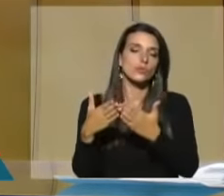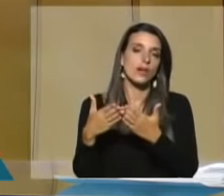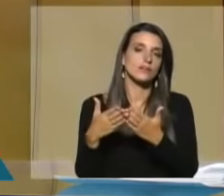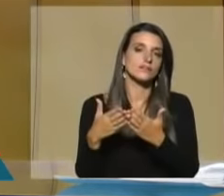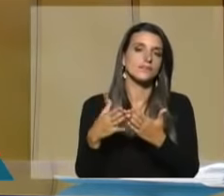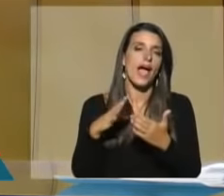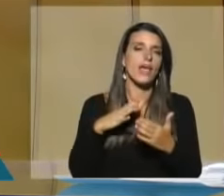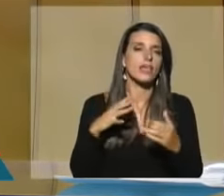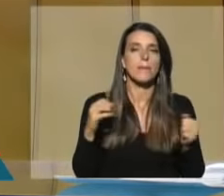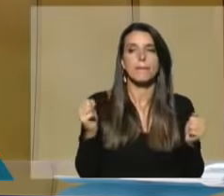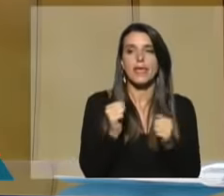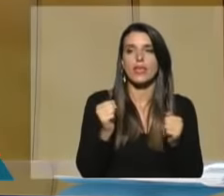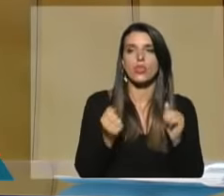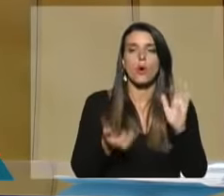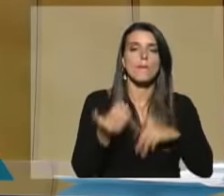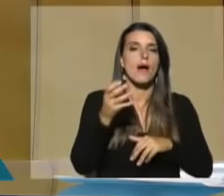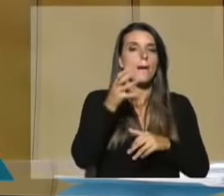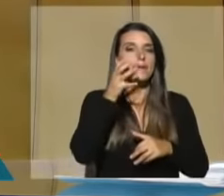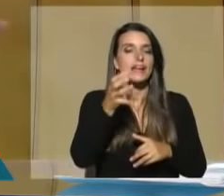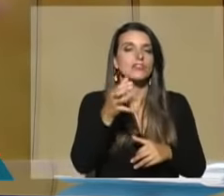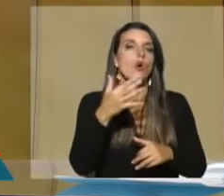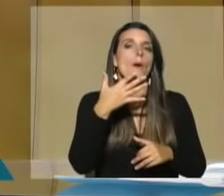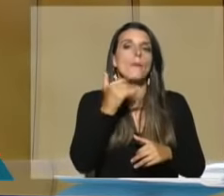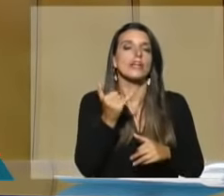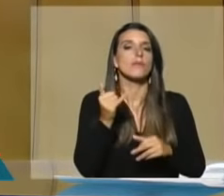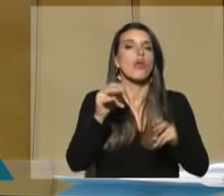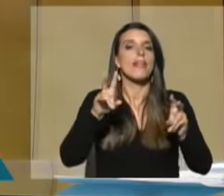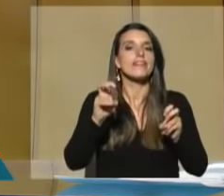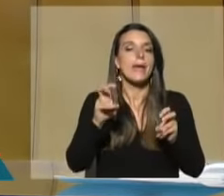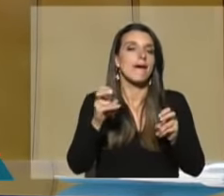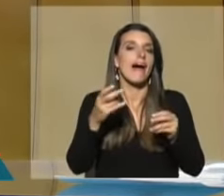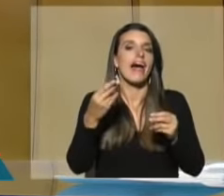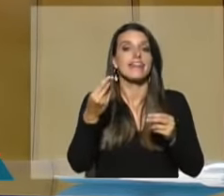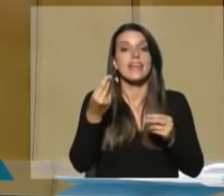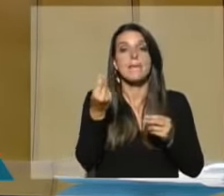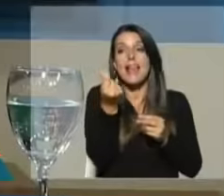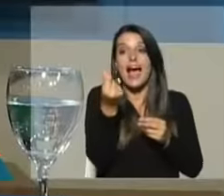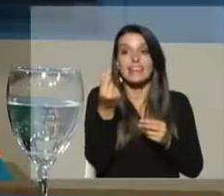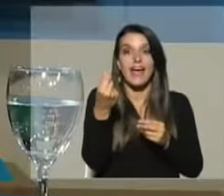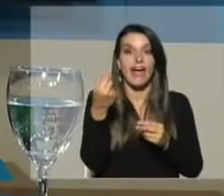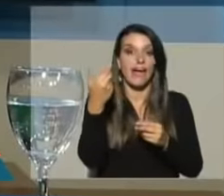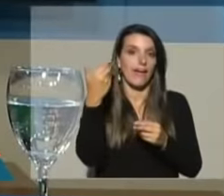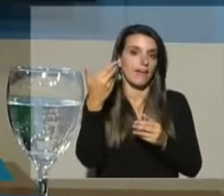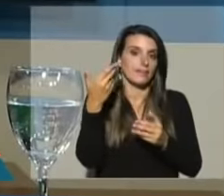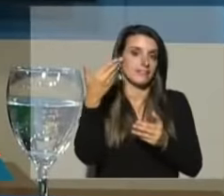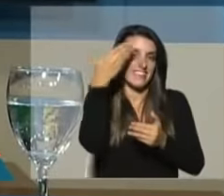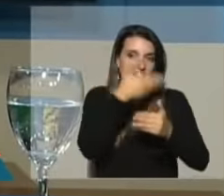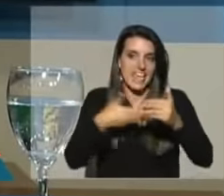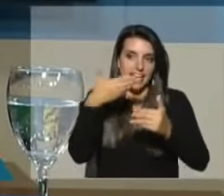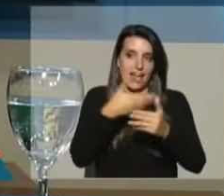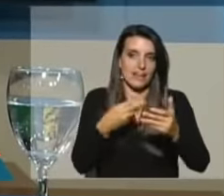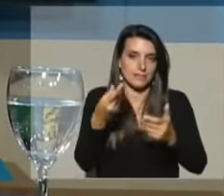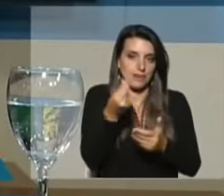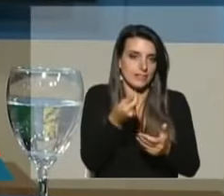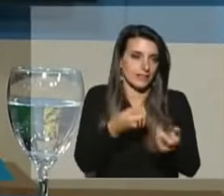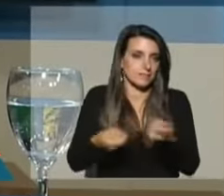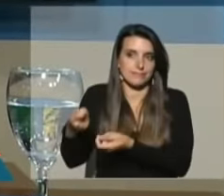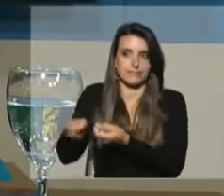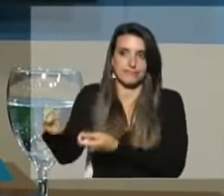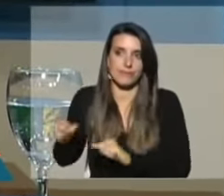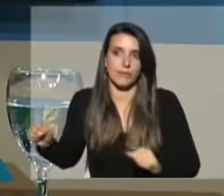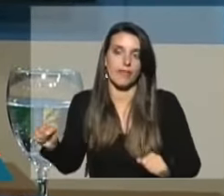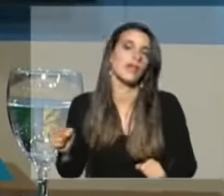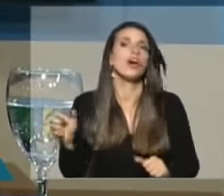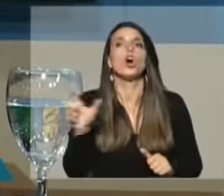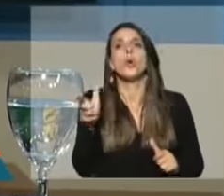temor o se aumenta el riesgo de lavado de activos con la LUC de determinada forma? Mire, no. No es así. No se aumenta ningún tipo